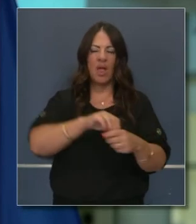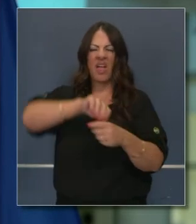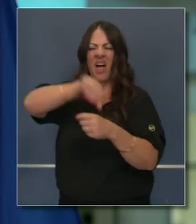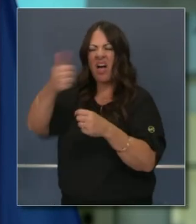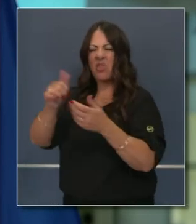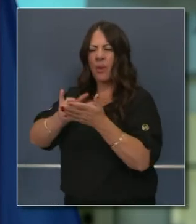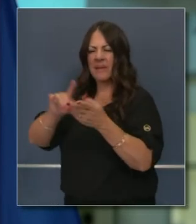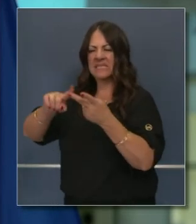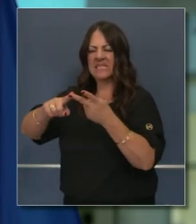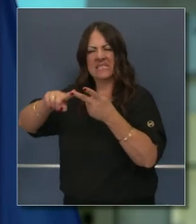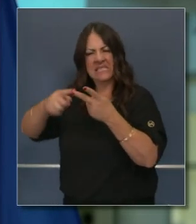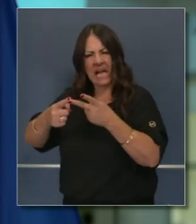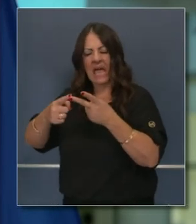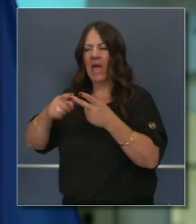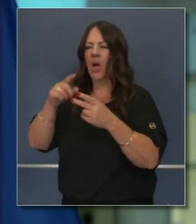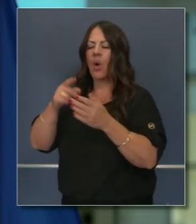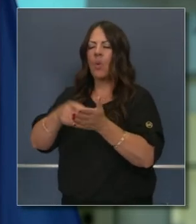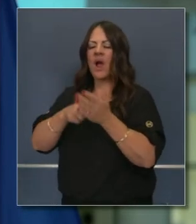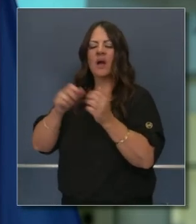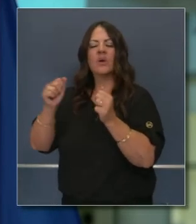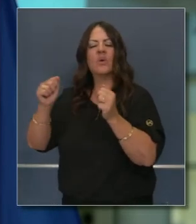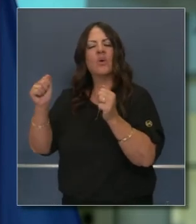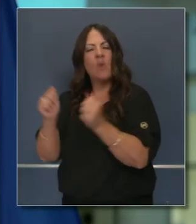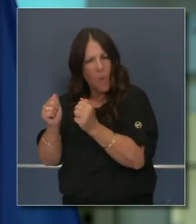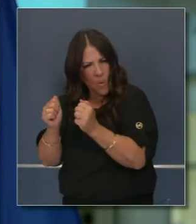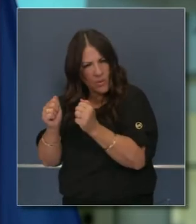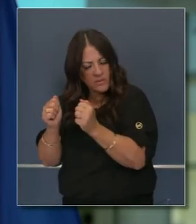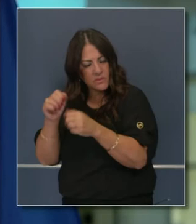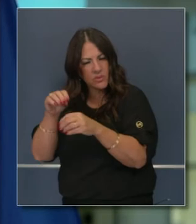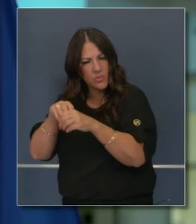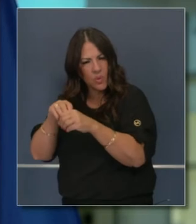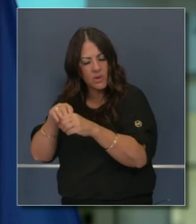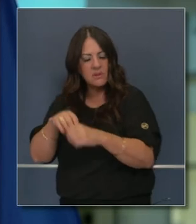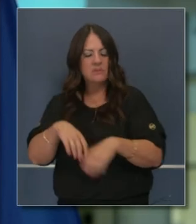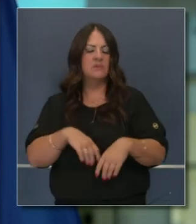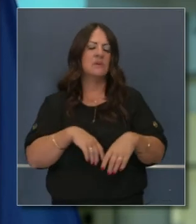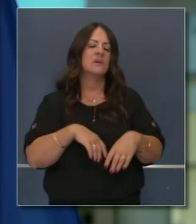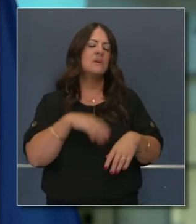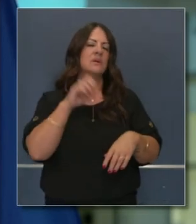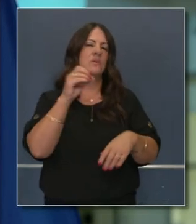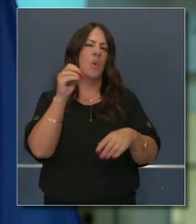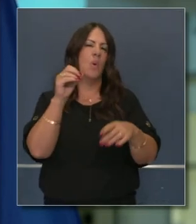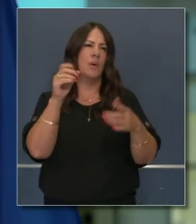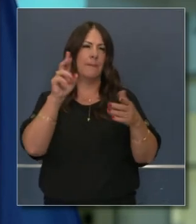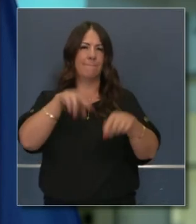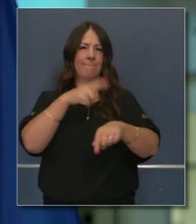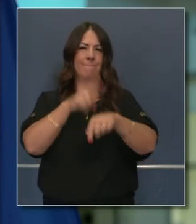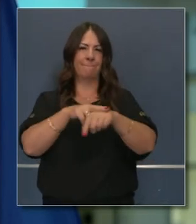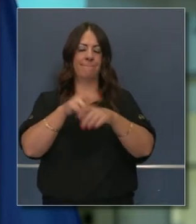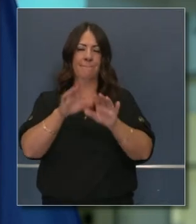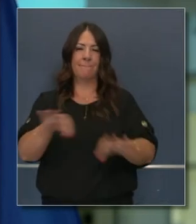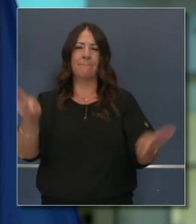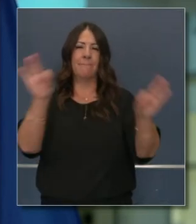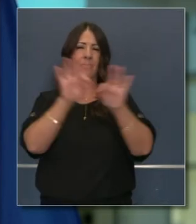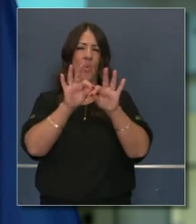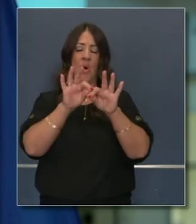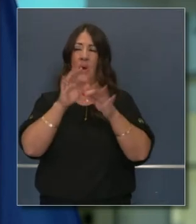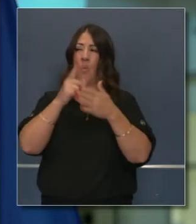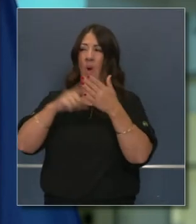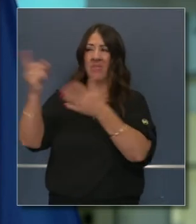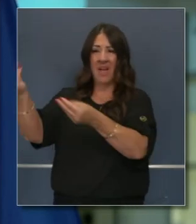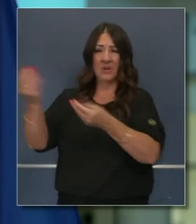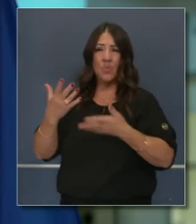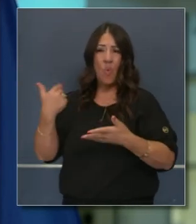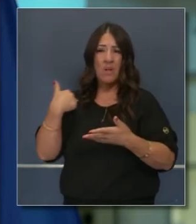vacunas están limitadas en su escala y en su disponibilidad. Estamos trabajando con suposiciones para la nación,